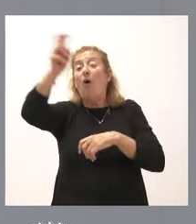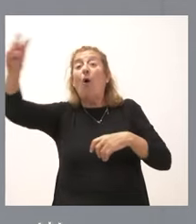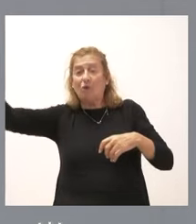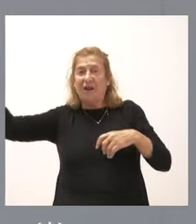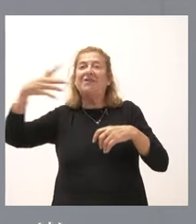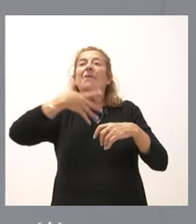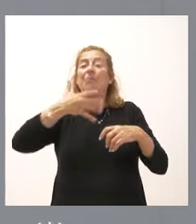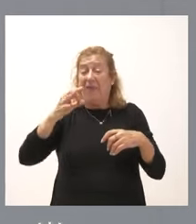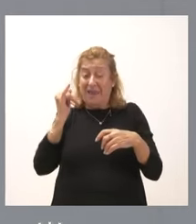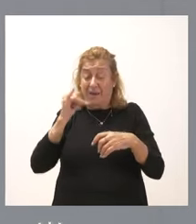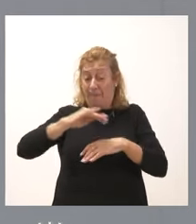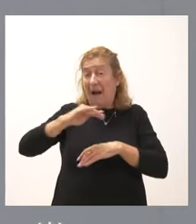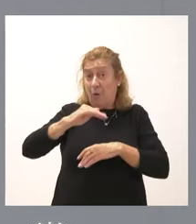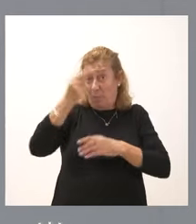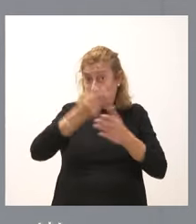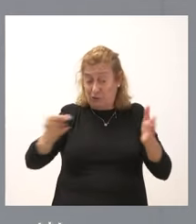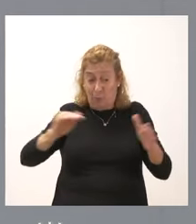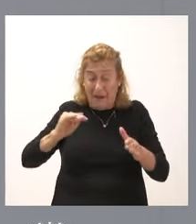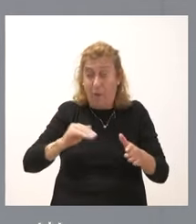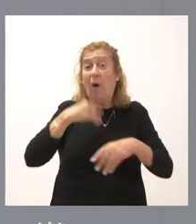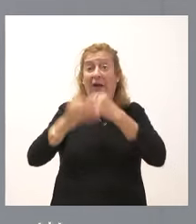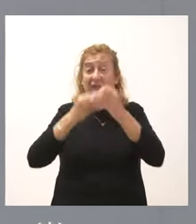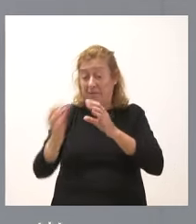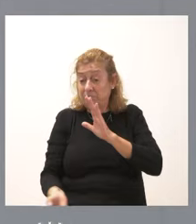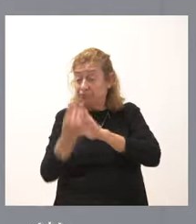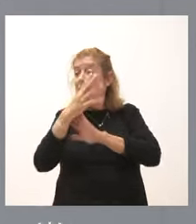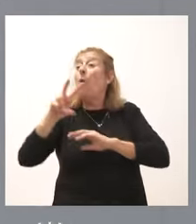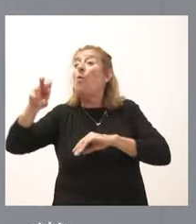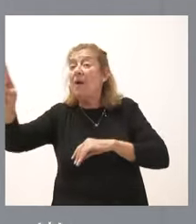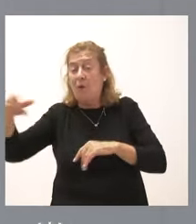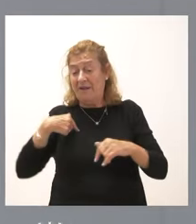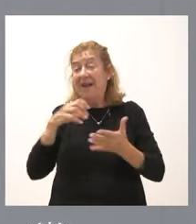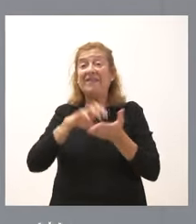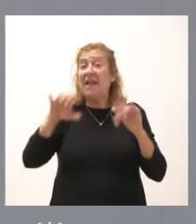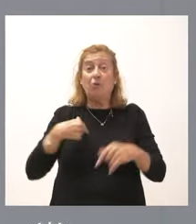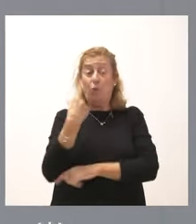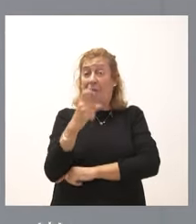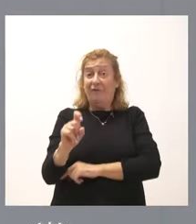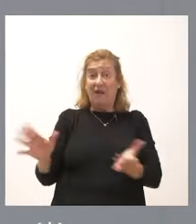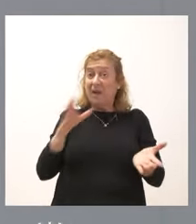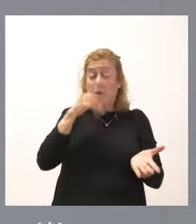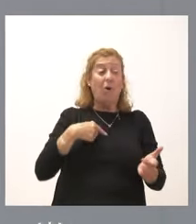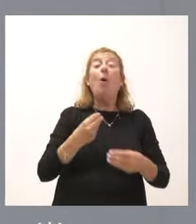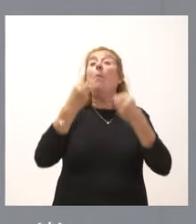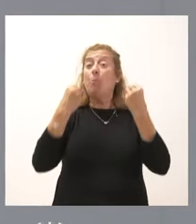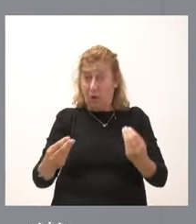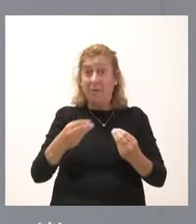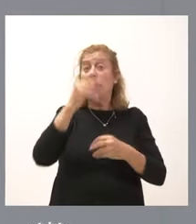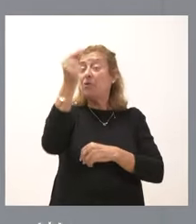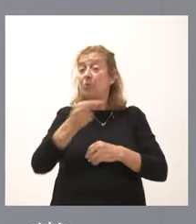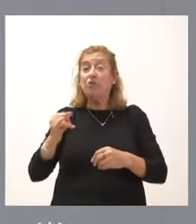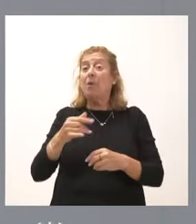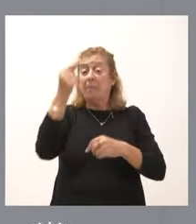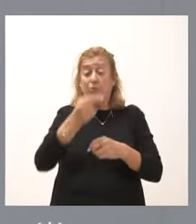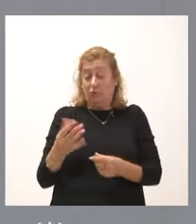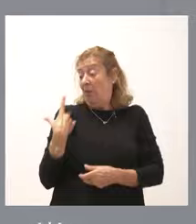lo tienen malo o hacer un presupuesto cuando lo tienen prorrogado, esto en Castilla y León no lo necesitamos, porque tenemos un buen presupuesto y tenemos un presupuesto en vigor,